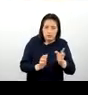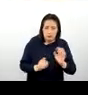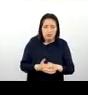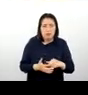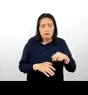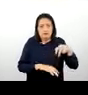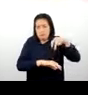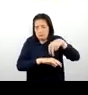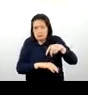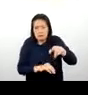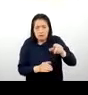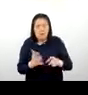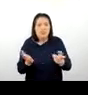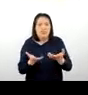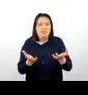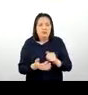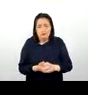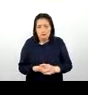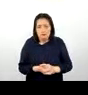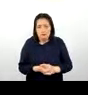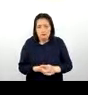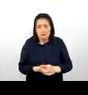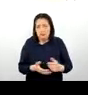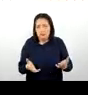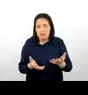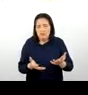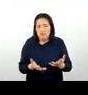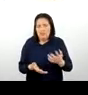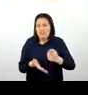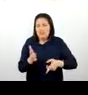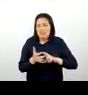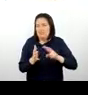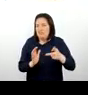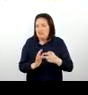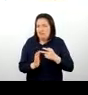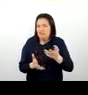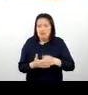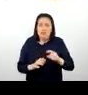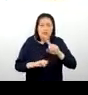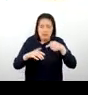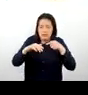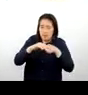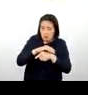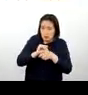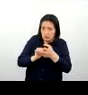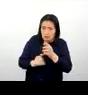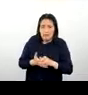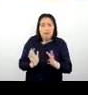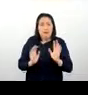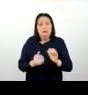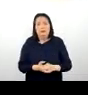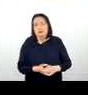¿no? En lo que viene a ser el significado de lo que viene a la cueva de Piquimachay, ¿no?